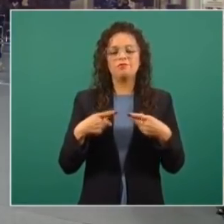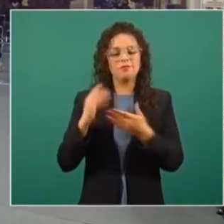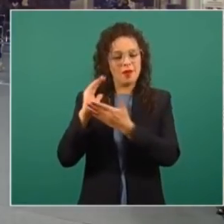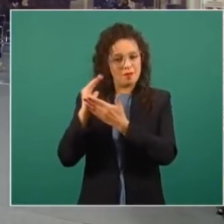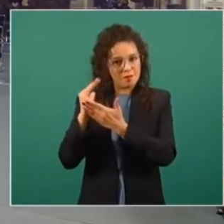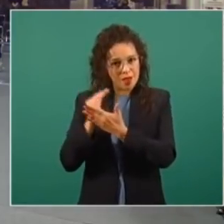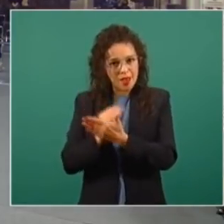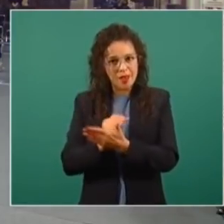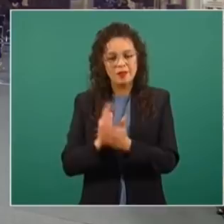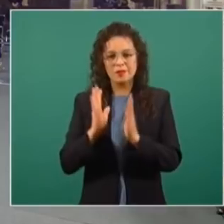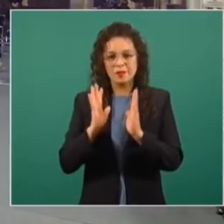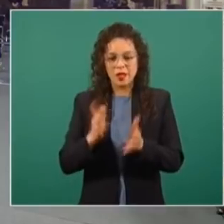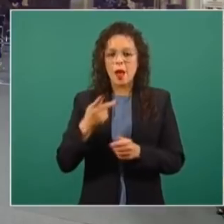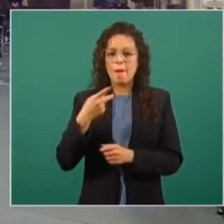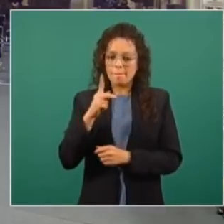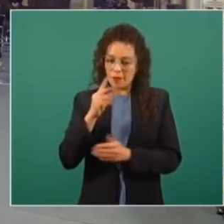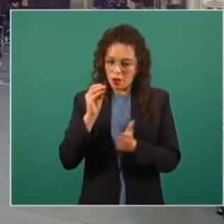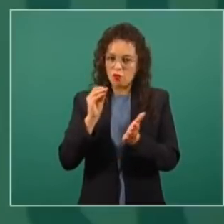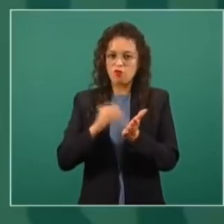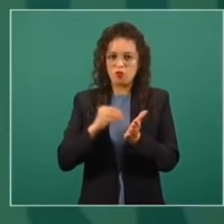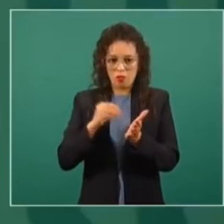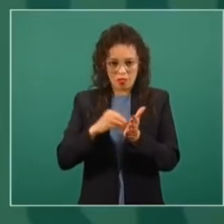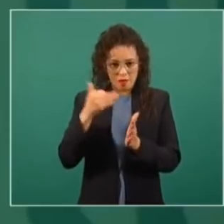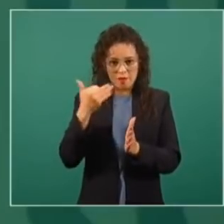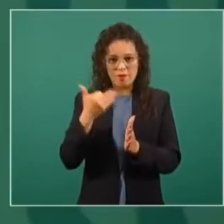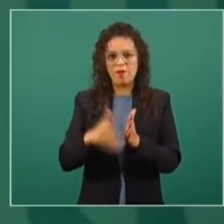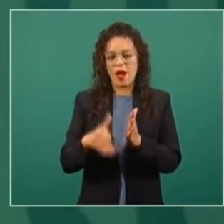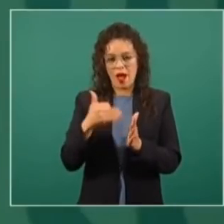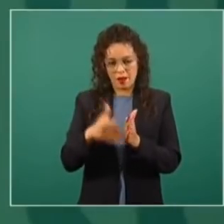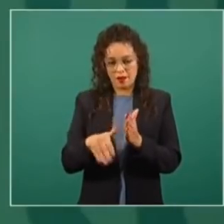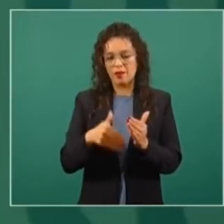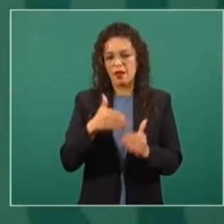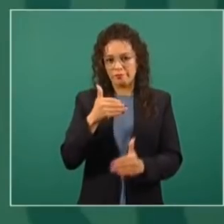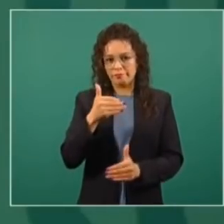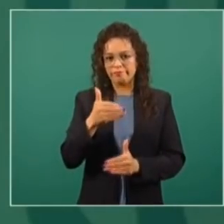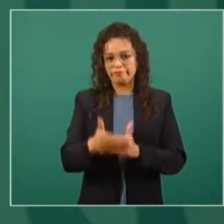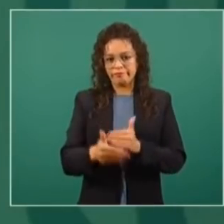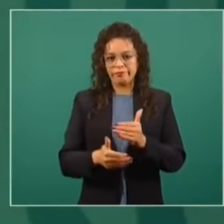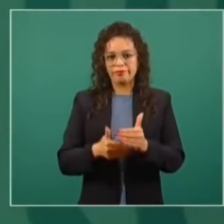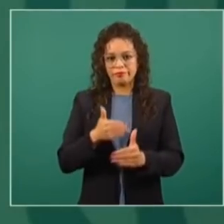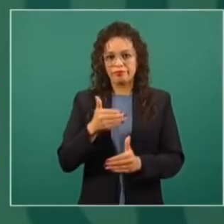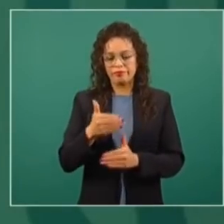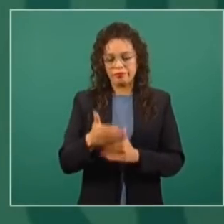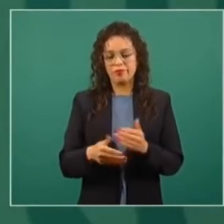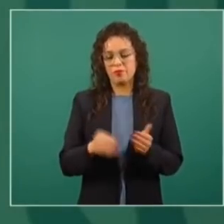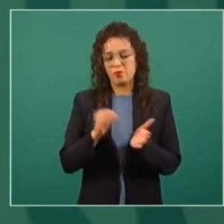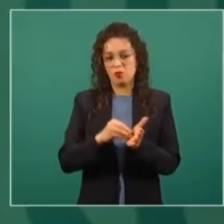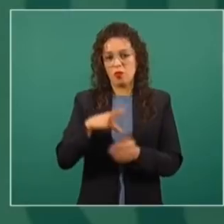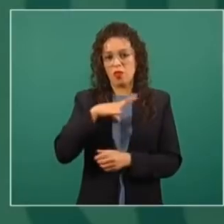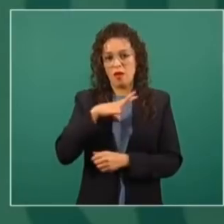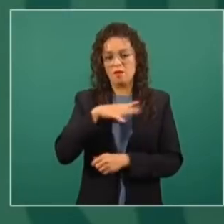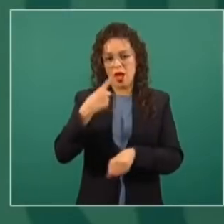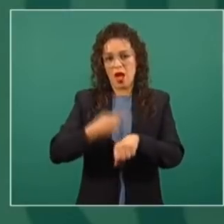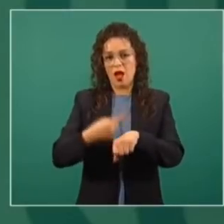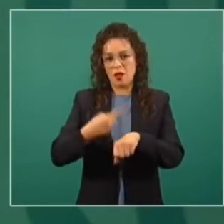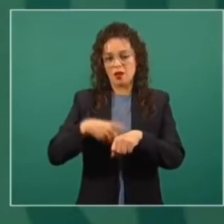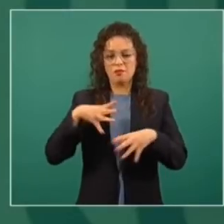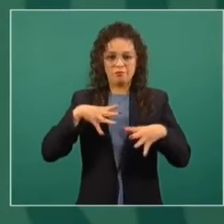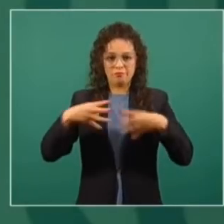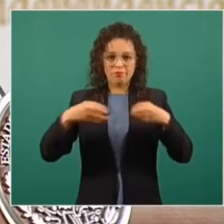pero todavía tenemos la pandemia. Entonces,